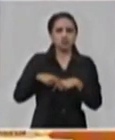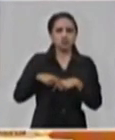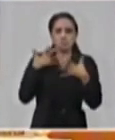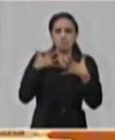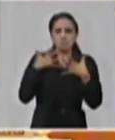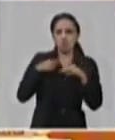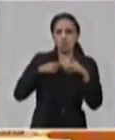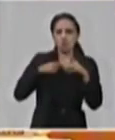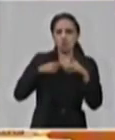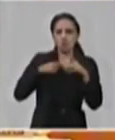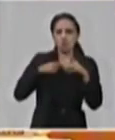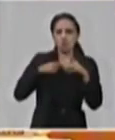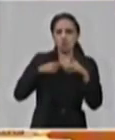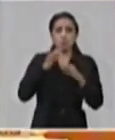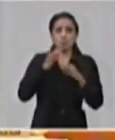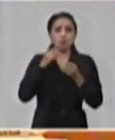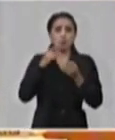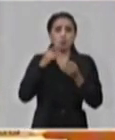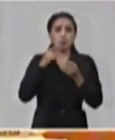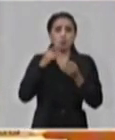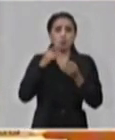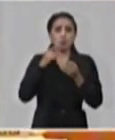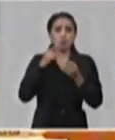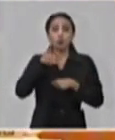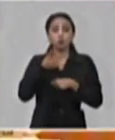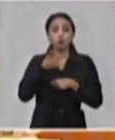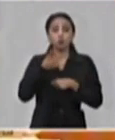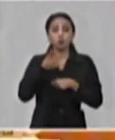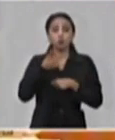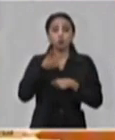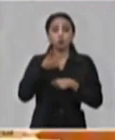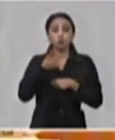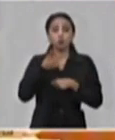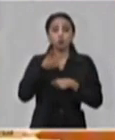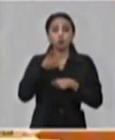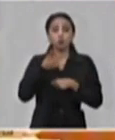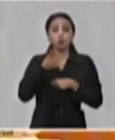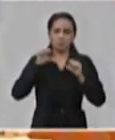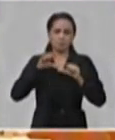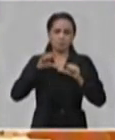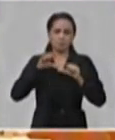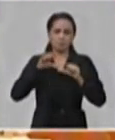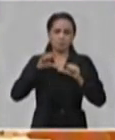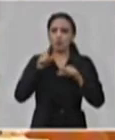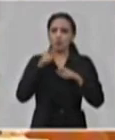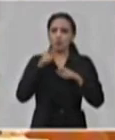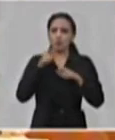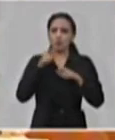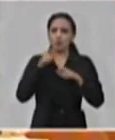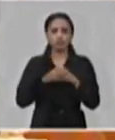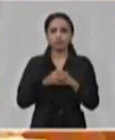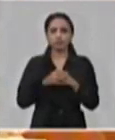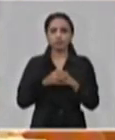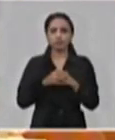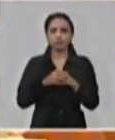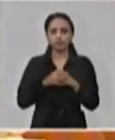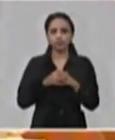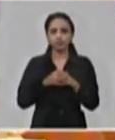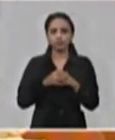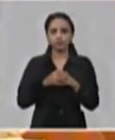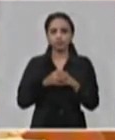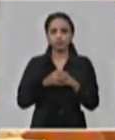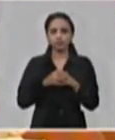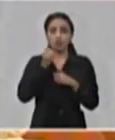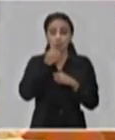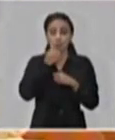criticando incluso los hábitos y la cultura de ese gran país. A respecto, decirle a nuestro